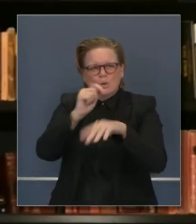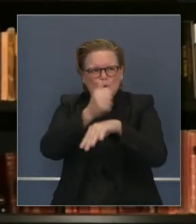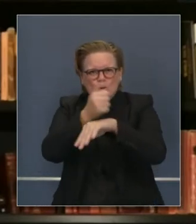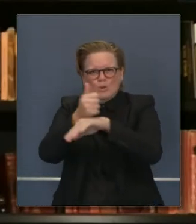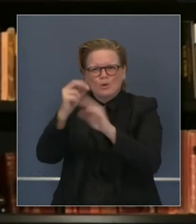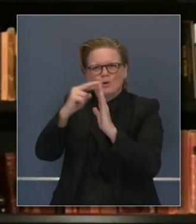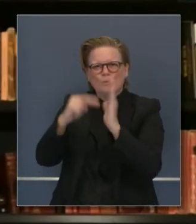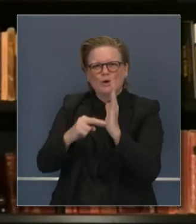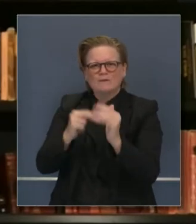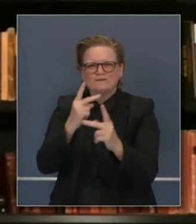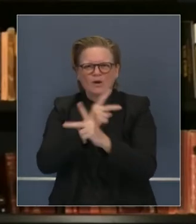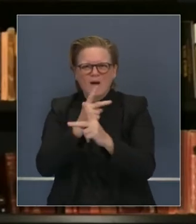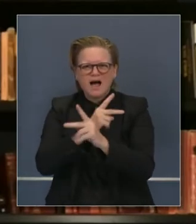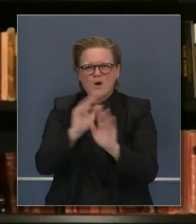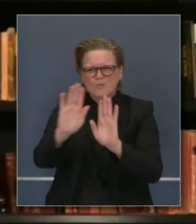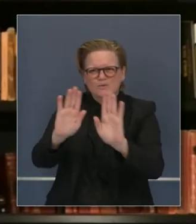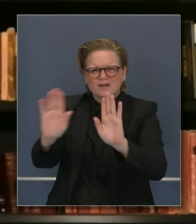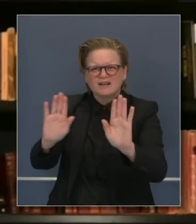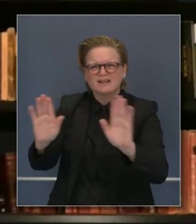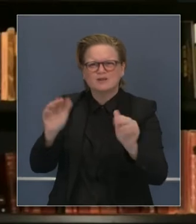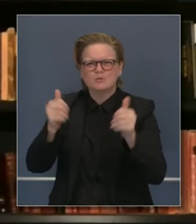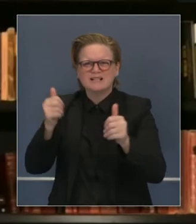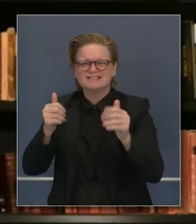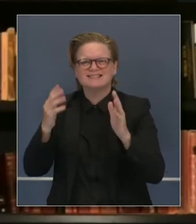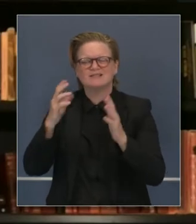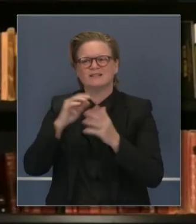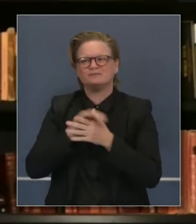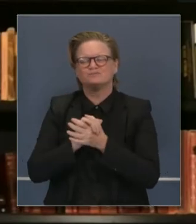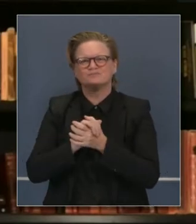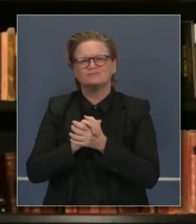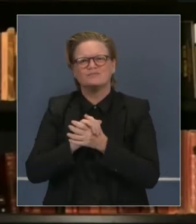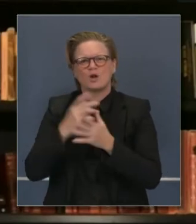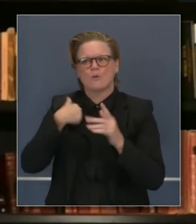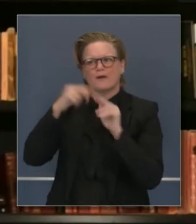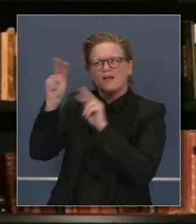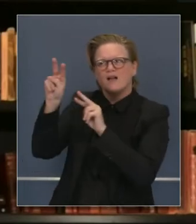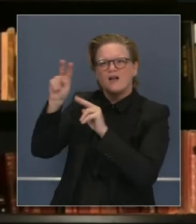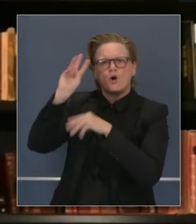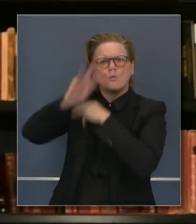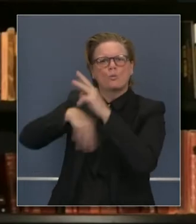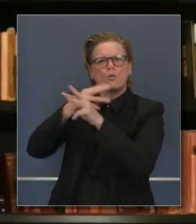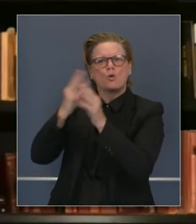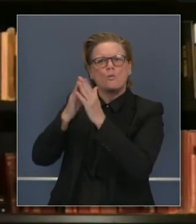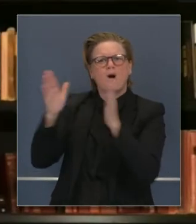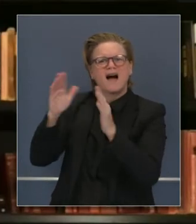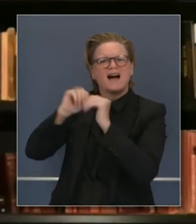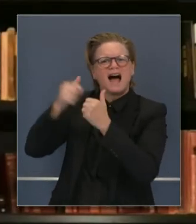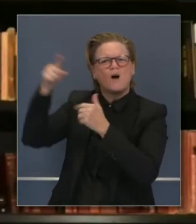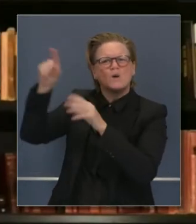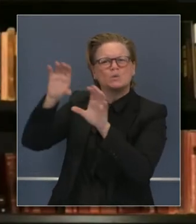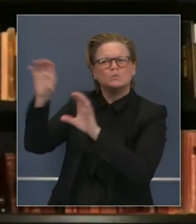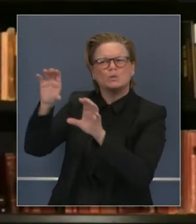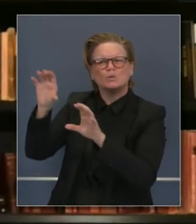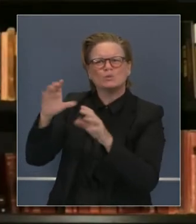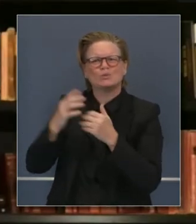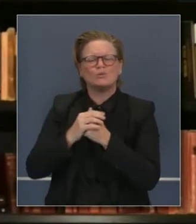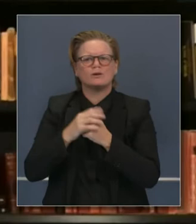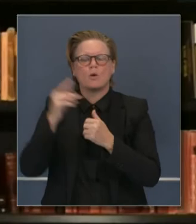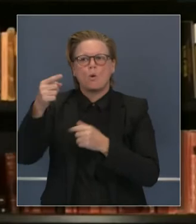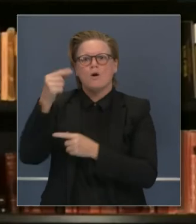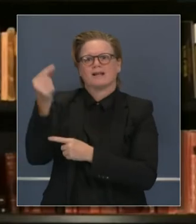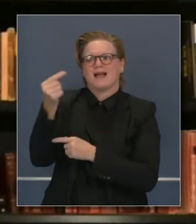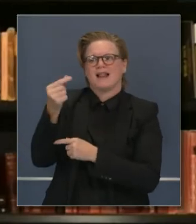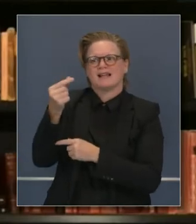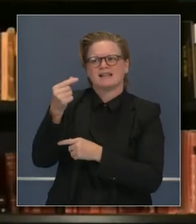pautas, y también concuerda muchísimo con lo que verán en torno al mundo, como dijo el doctor Galley hace un momento, en relación a las